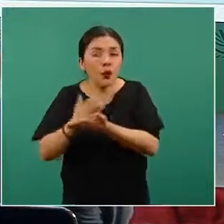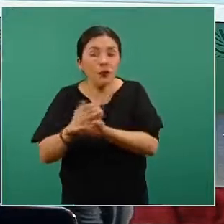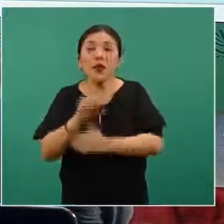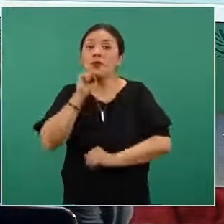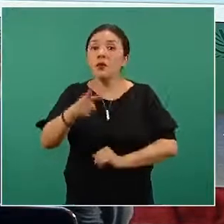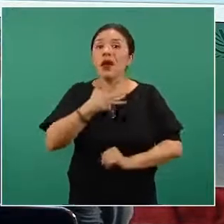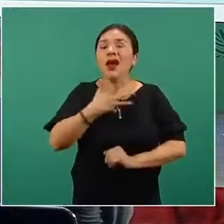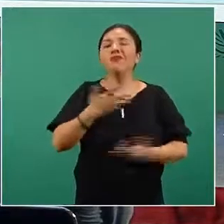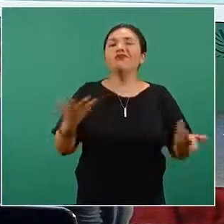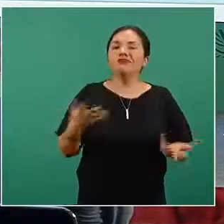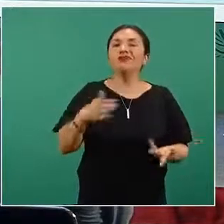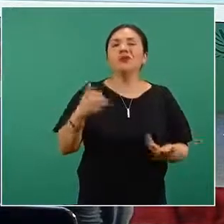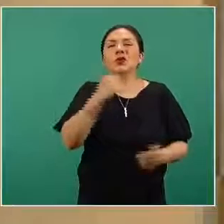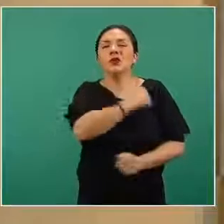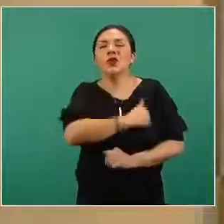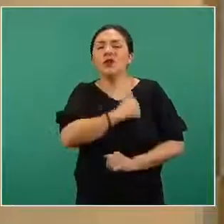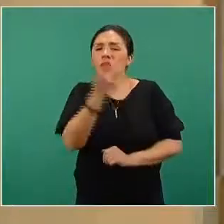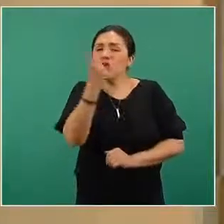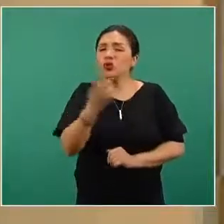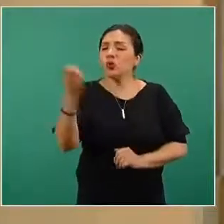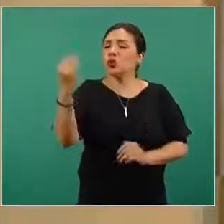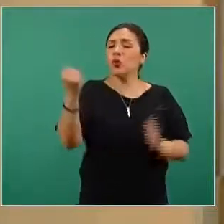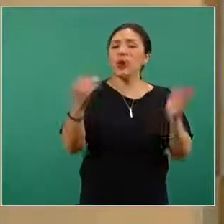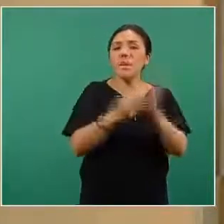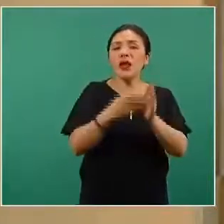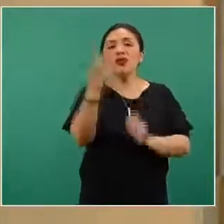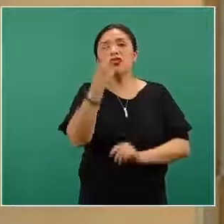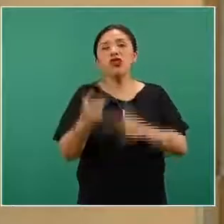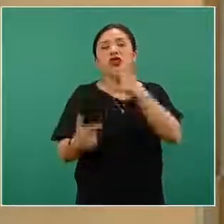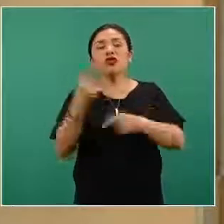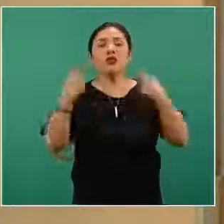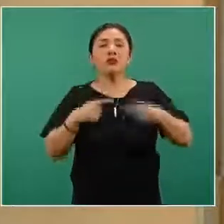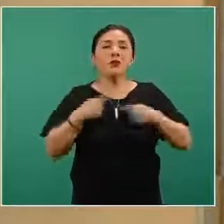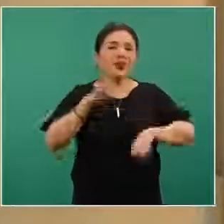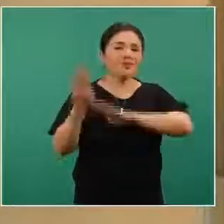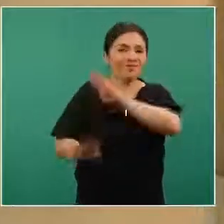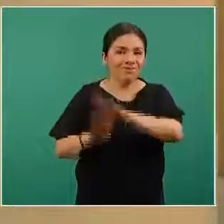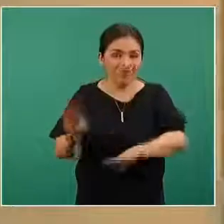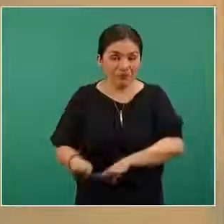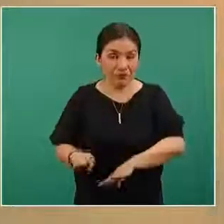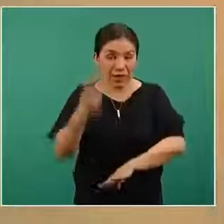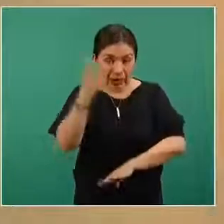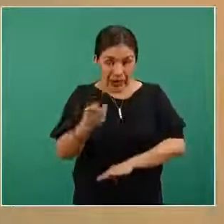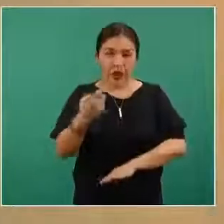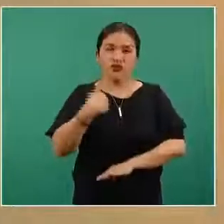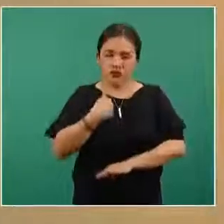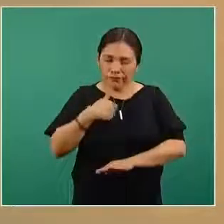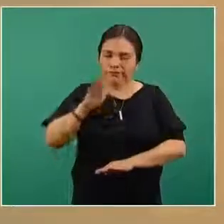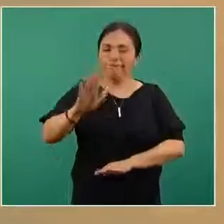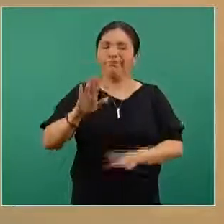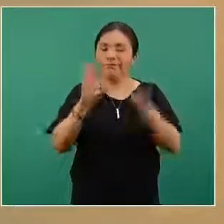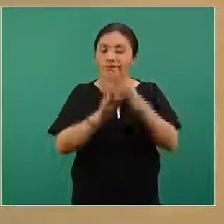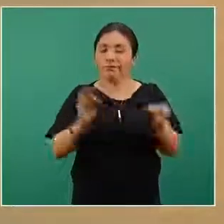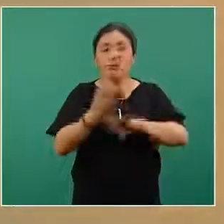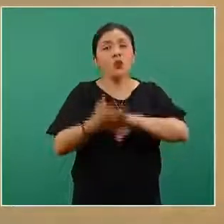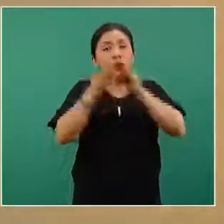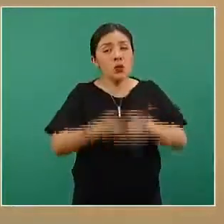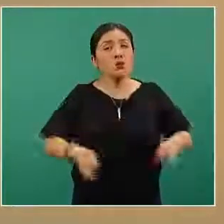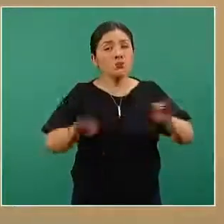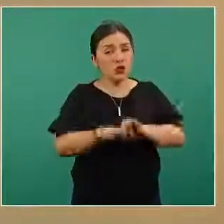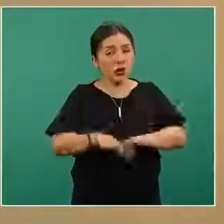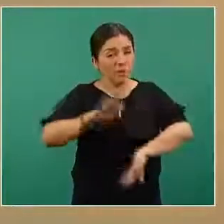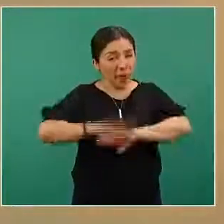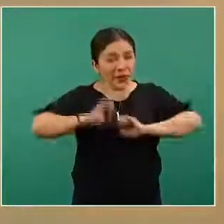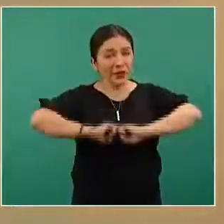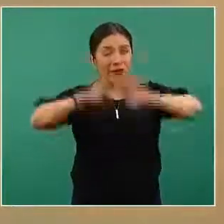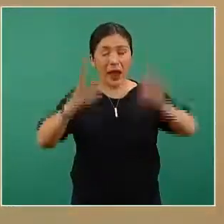tenemos unas desafortunadas doscientas nueve mil doscientas doce defunciones. Aquí quiero hacer un alto porque es muy importante aclarar